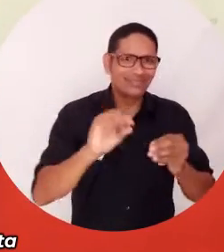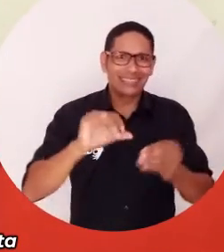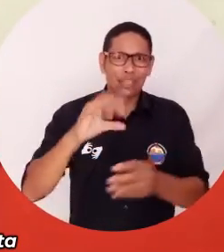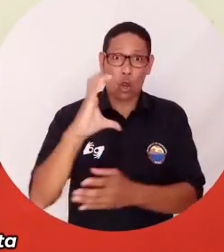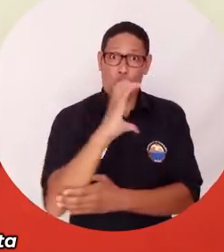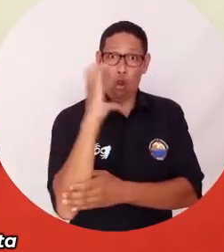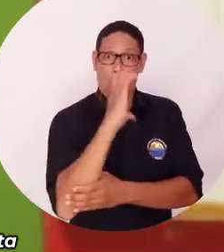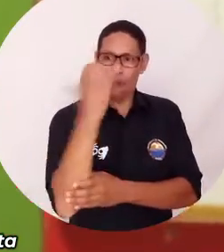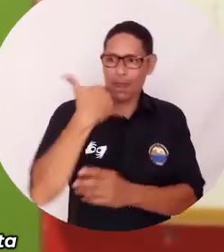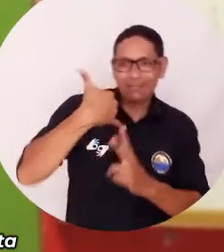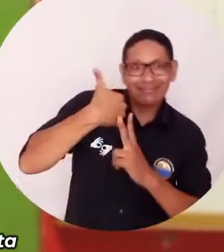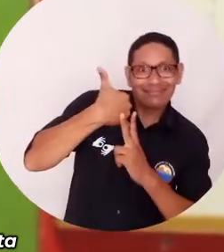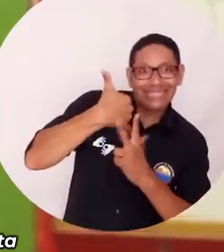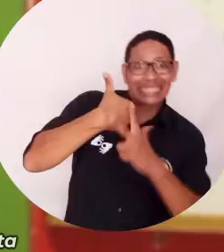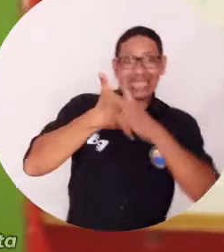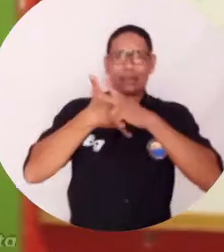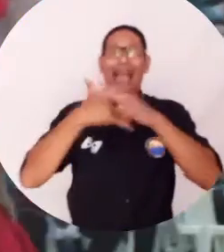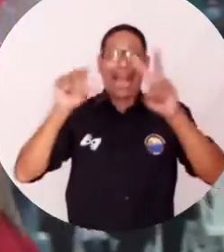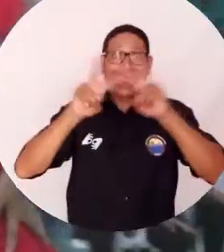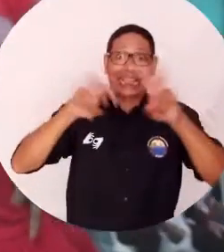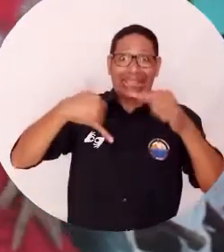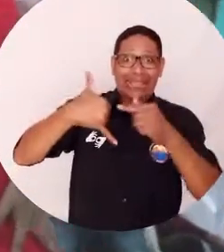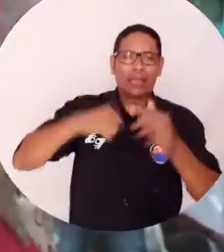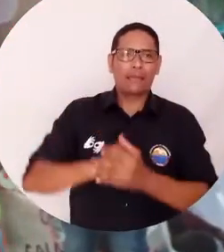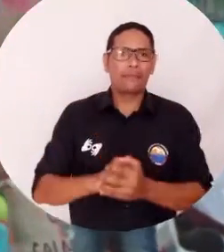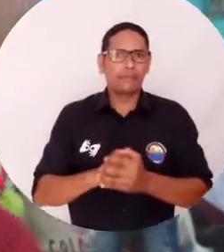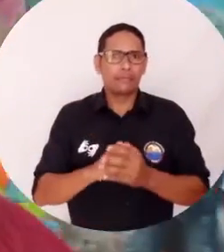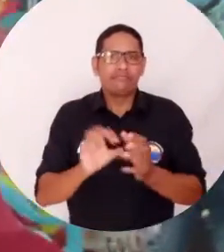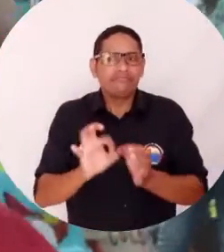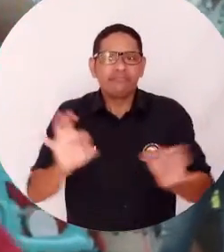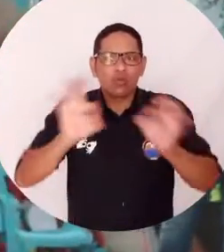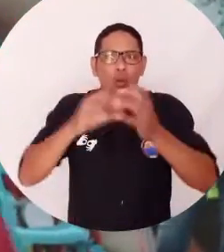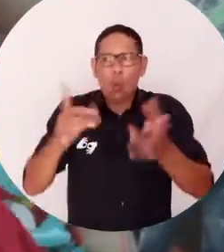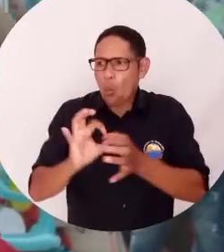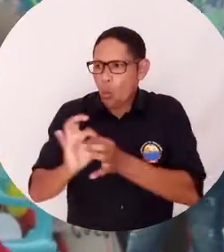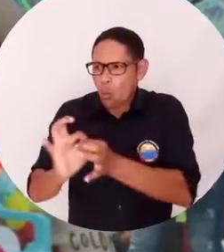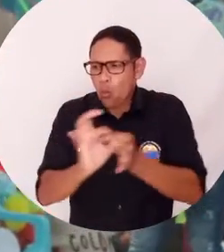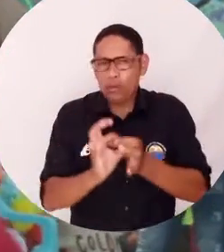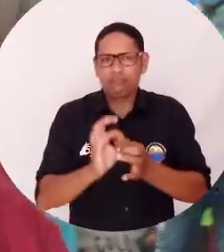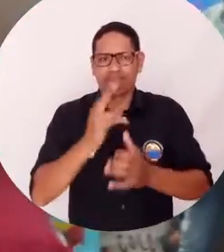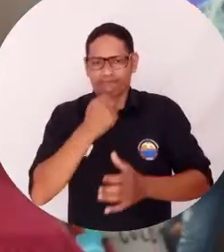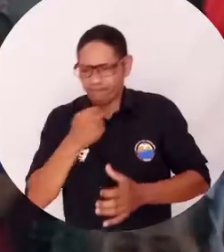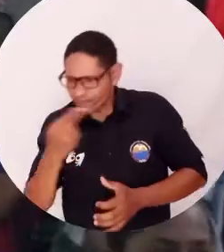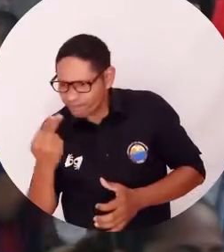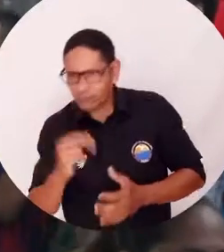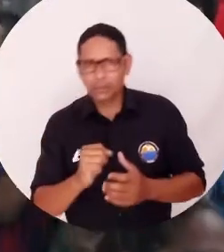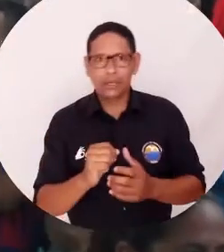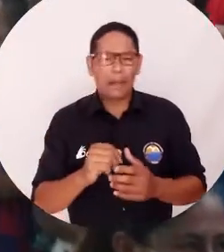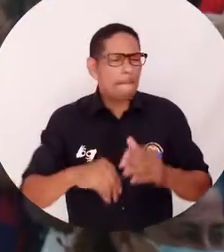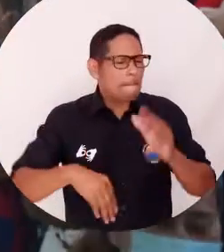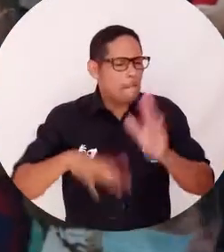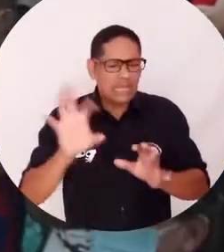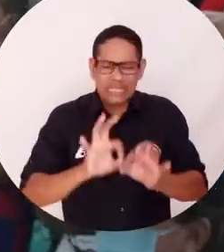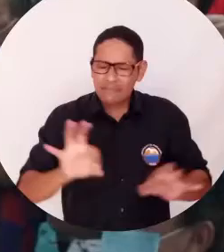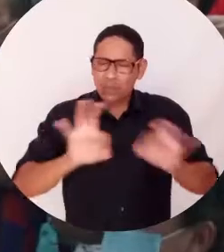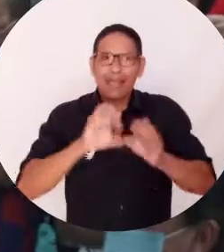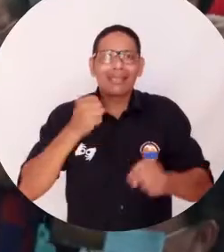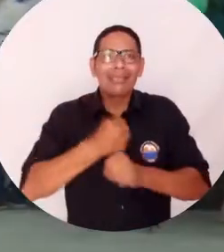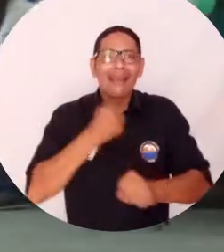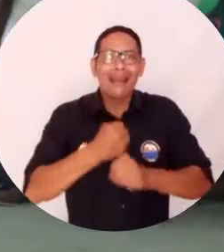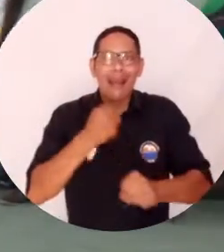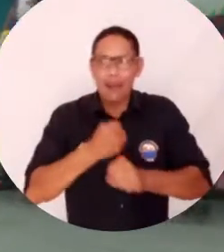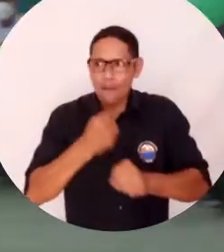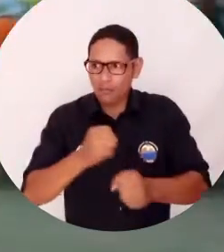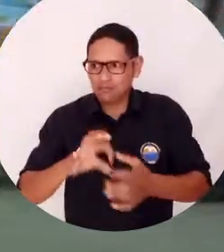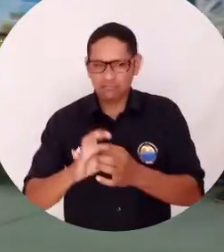regiones colombianas como tema central. El punto a resaltar fue la unión, el compromiso pero sobre todo el